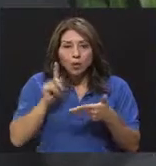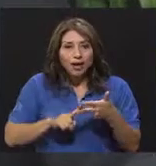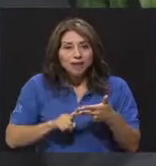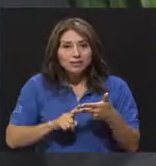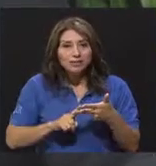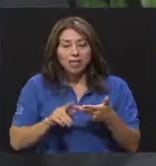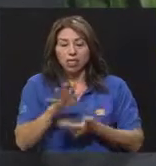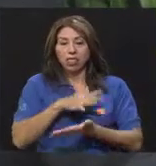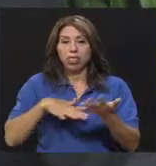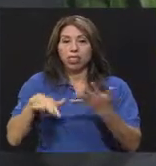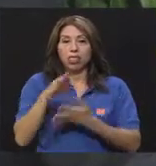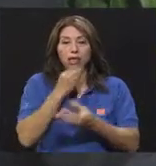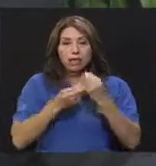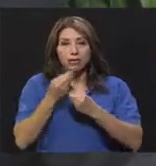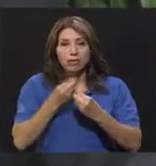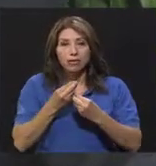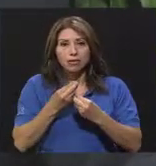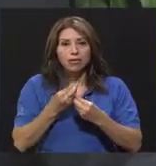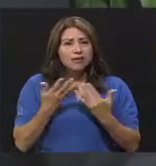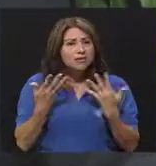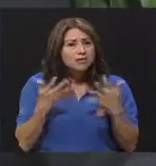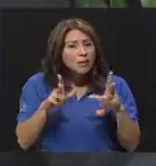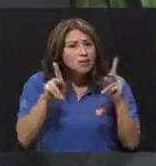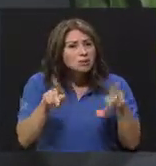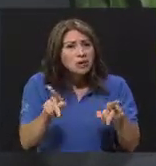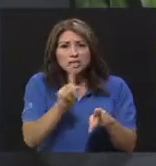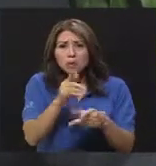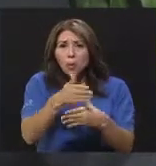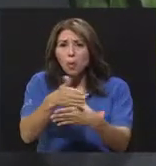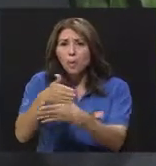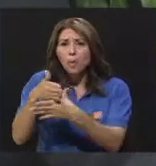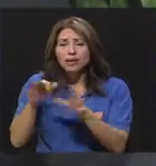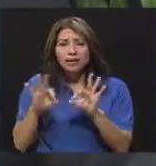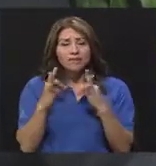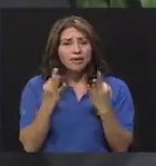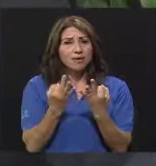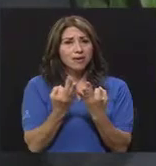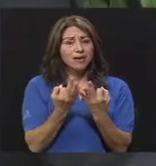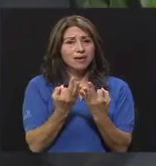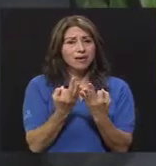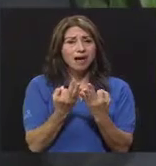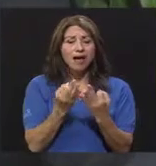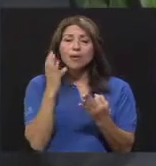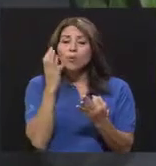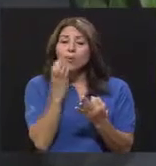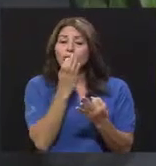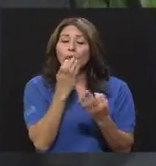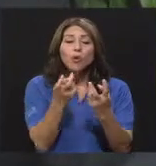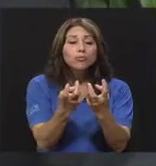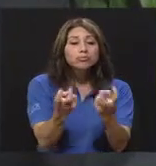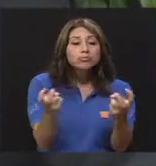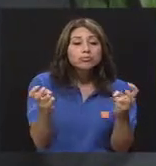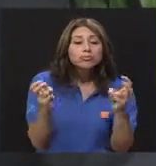perdiendo, que es compartir en familia ese espacio natural, cotidiano, funciona como un buffer